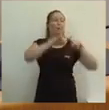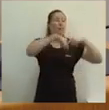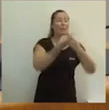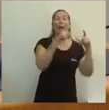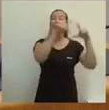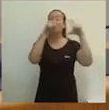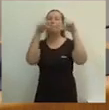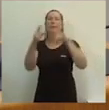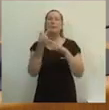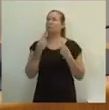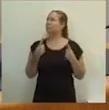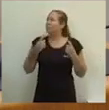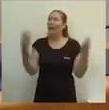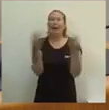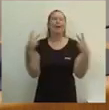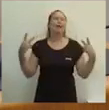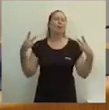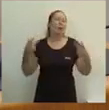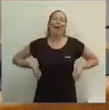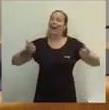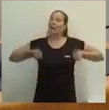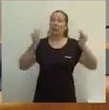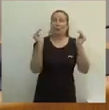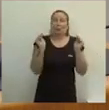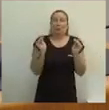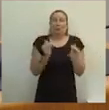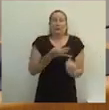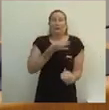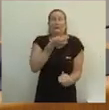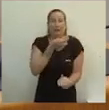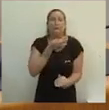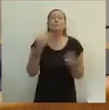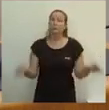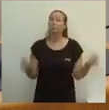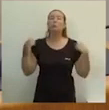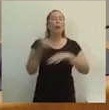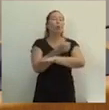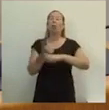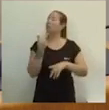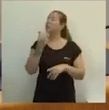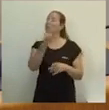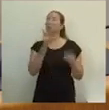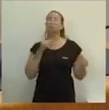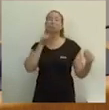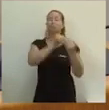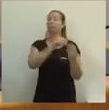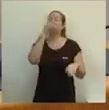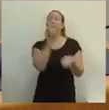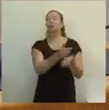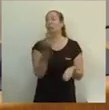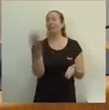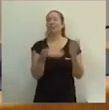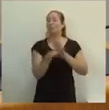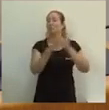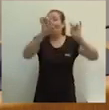han tenido que recortar gastos y Ciudadanos apuesta por unas instituciones que hagan lo mismo. Le reconozco su